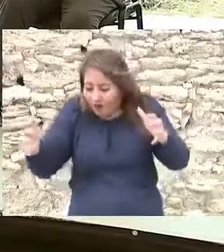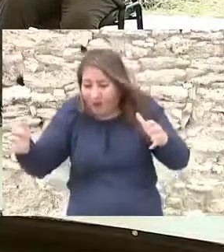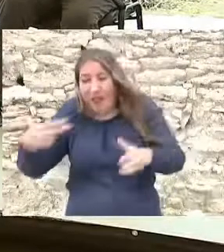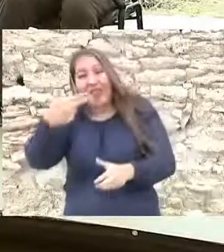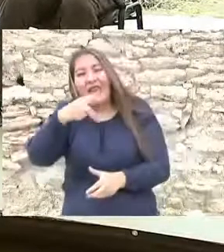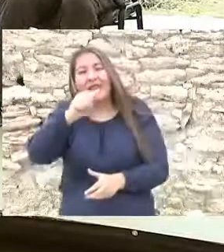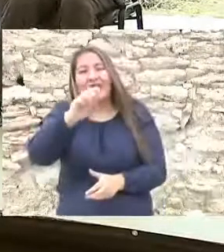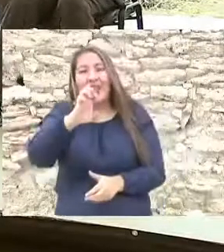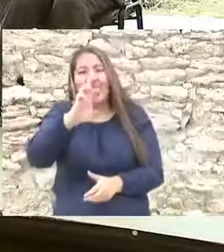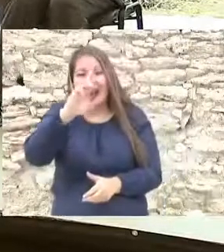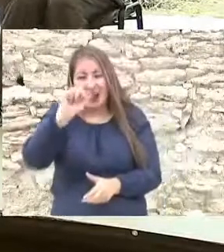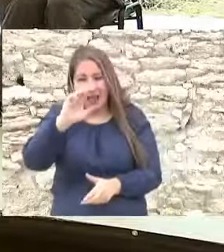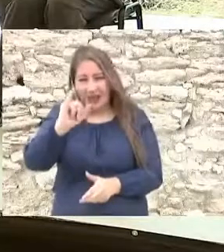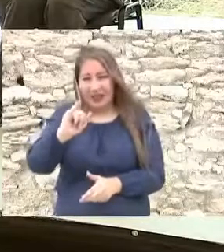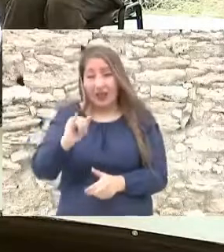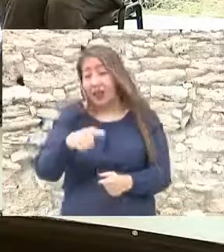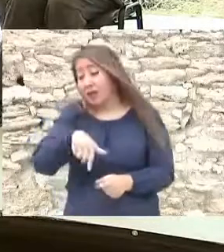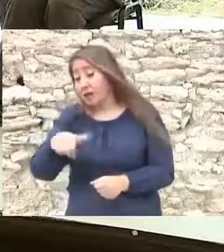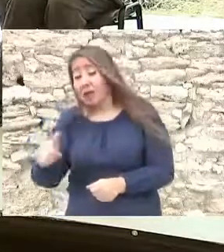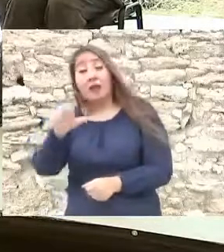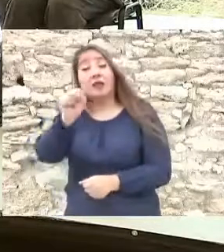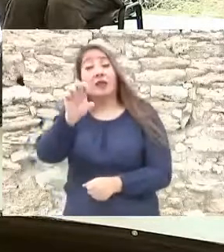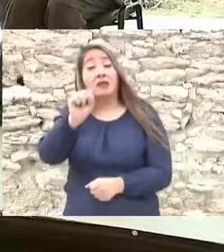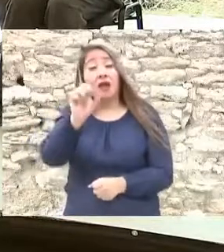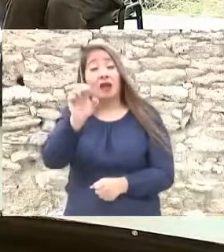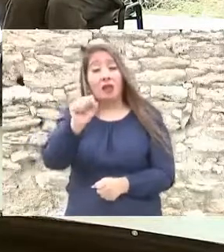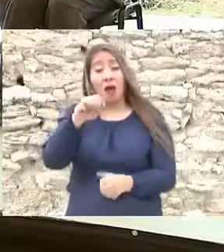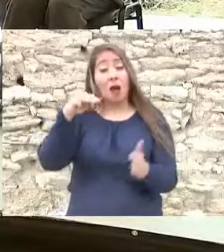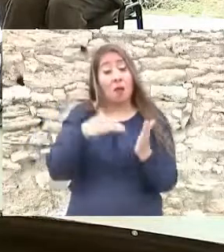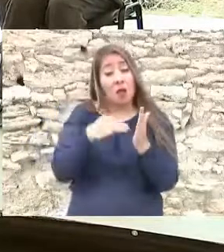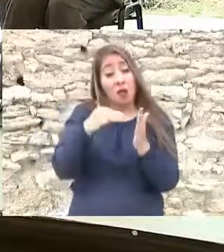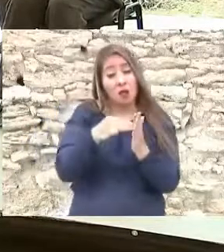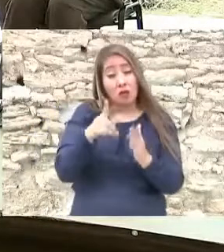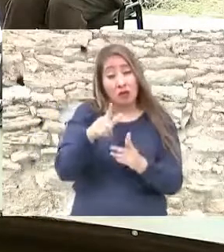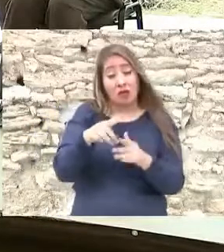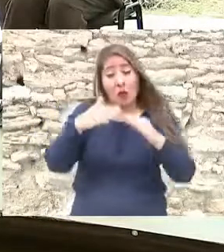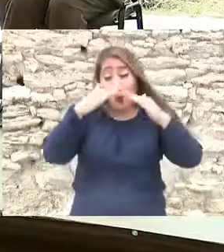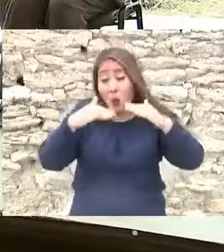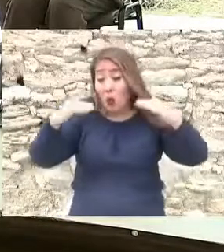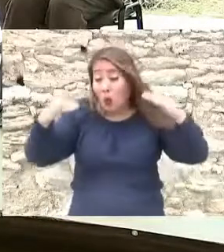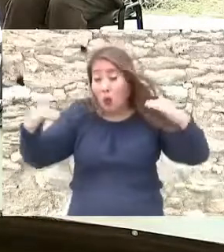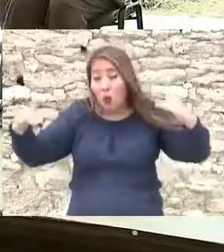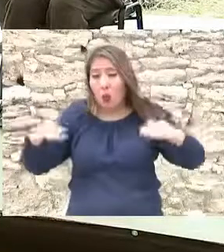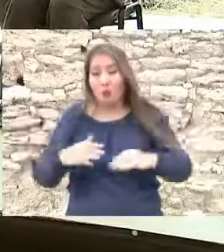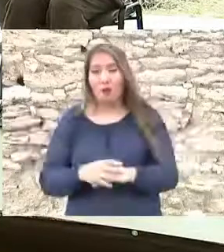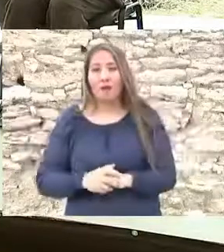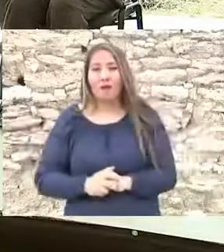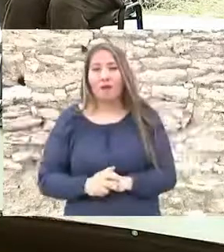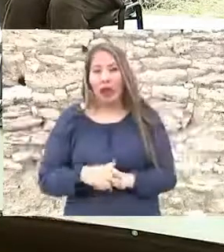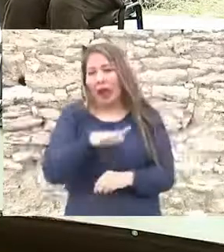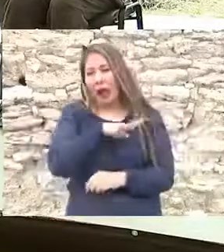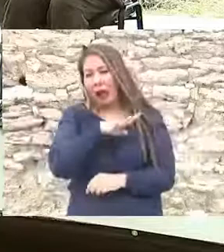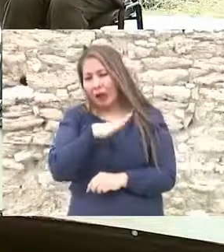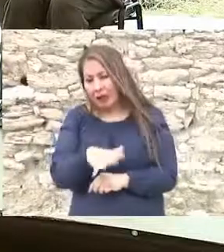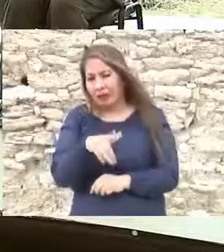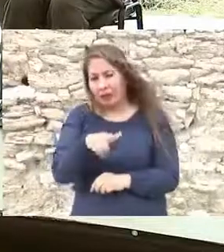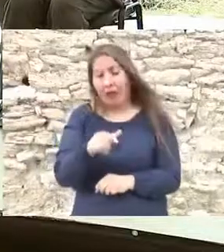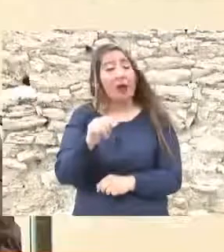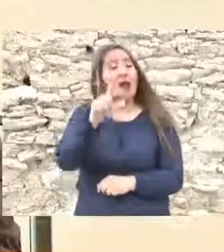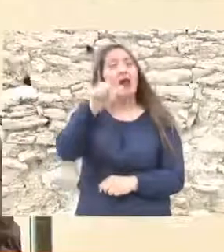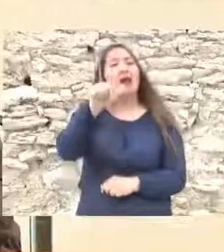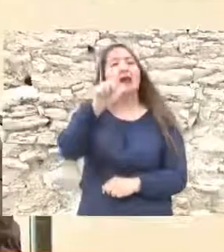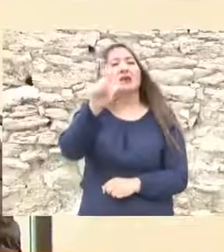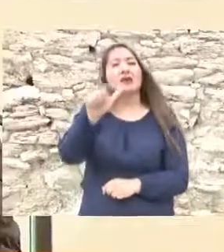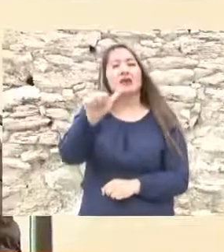60 millones marinas. Eso hace que haya un legado por parte de los mexicanos. El general, el general Lázaro